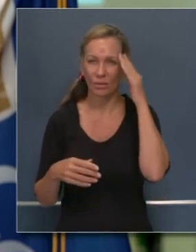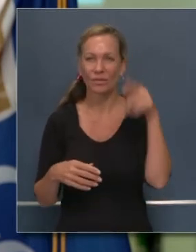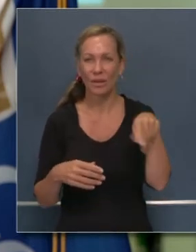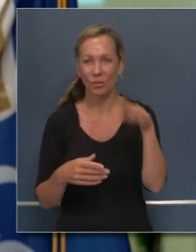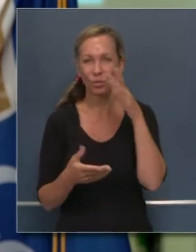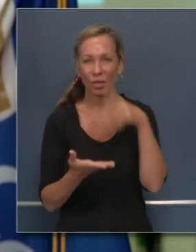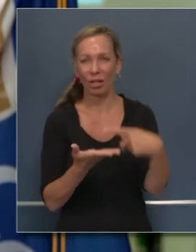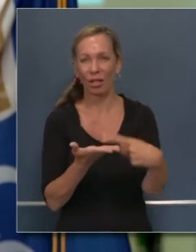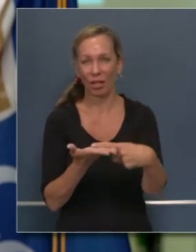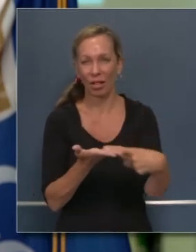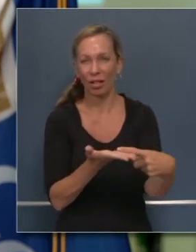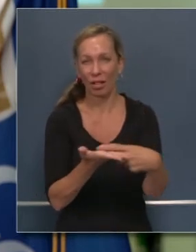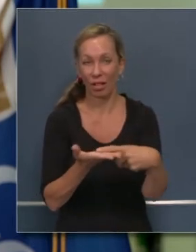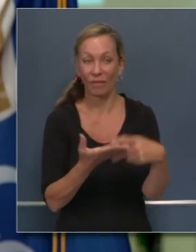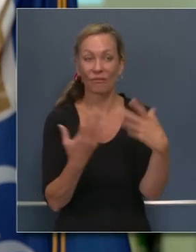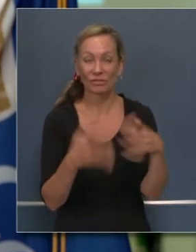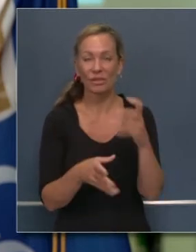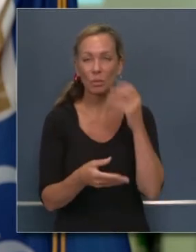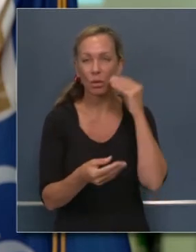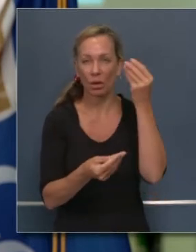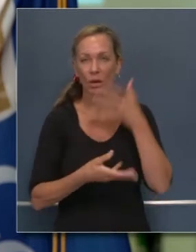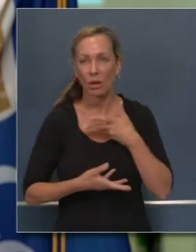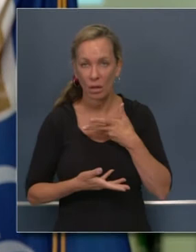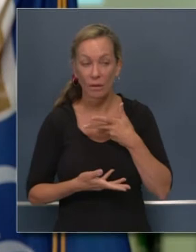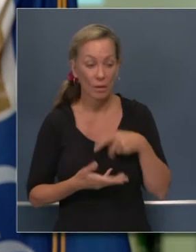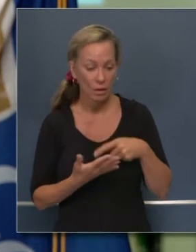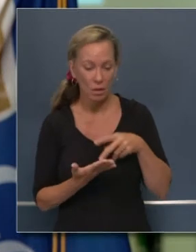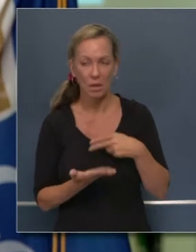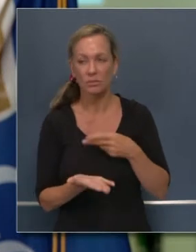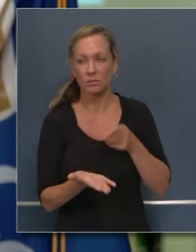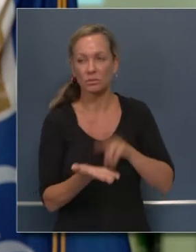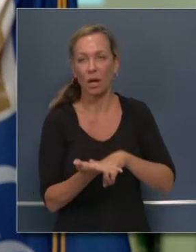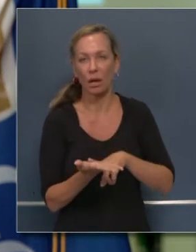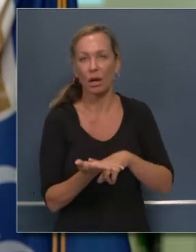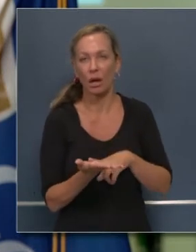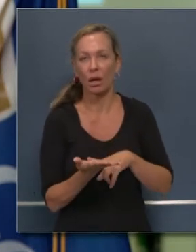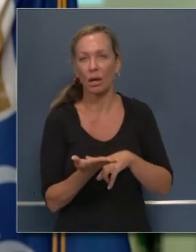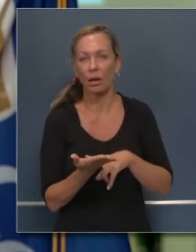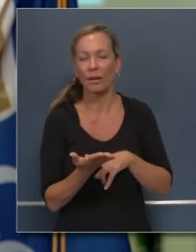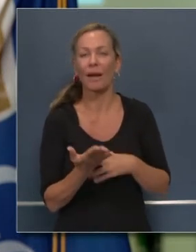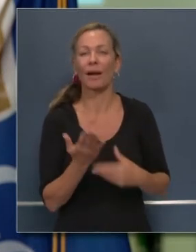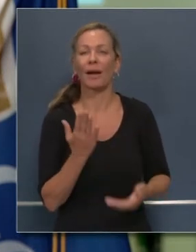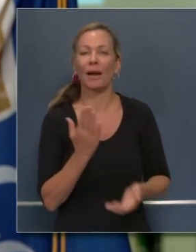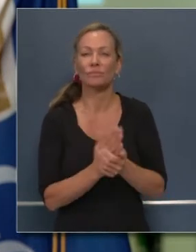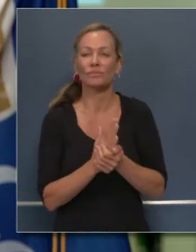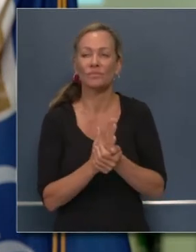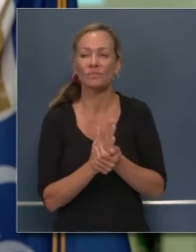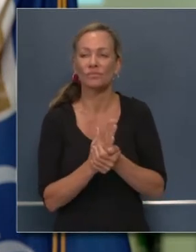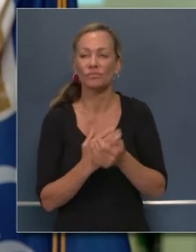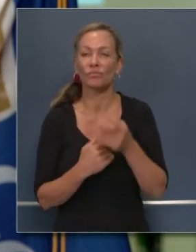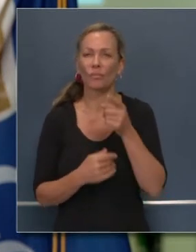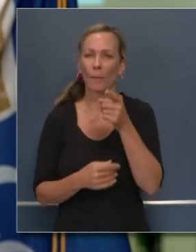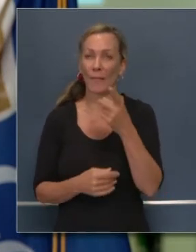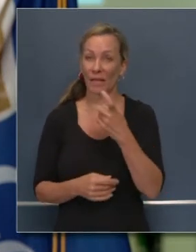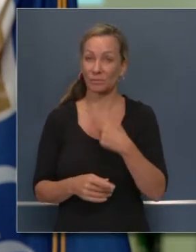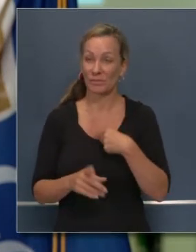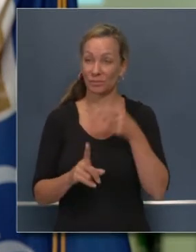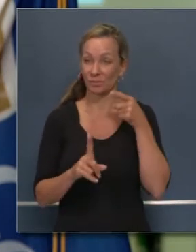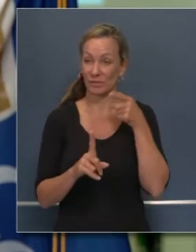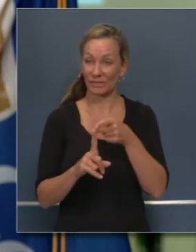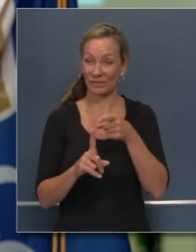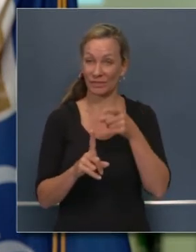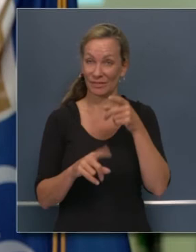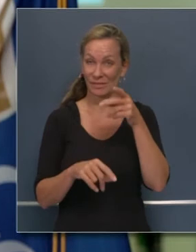firmar esa propuesta de ley muy pronto. En cuanto a los individuos particularmente de la